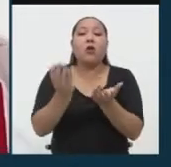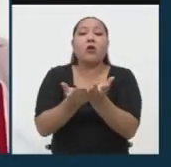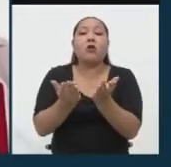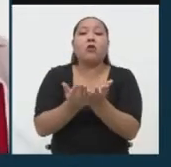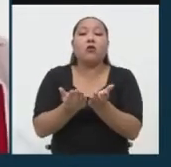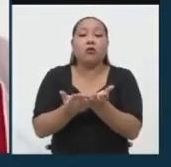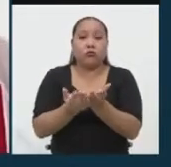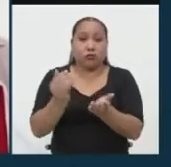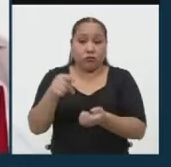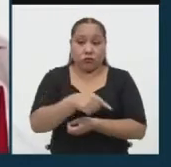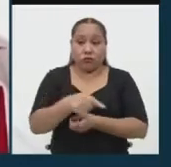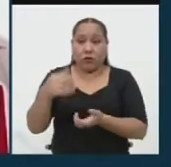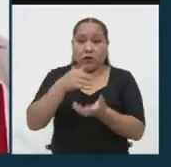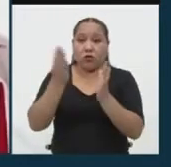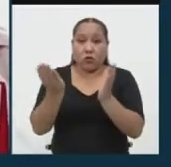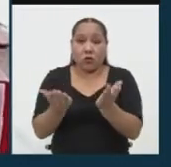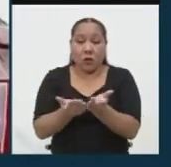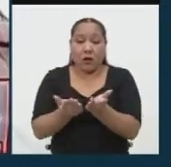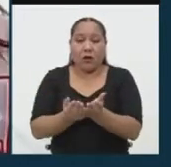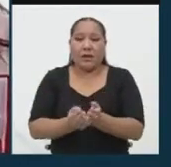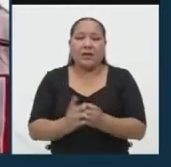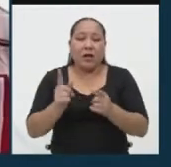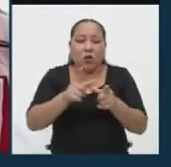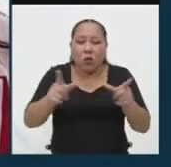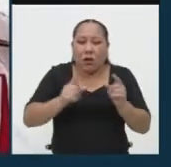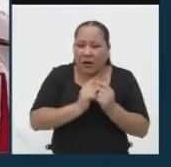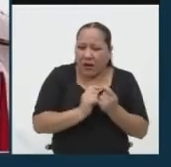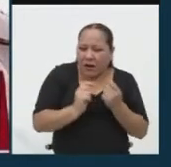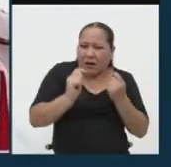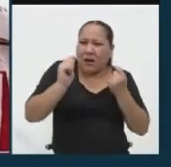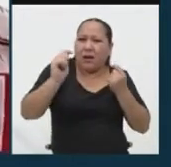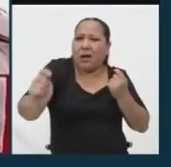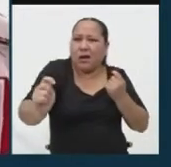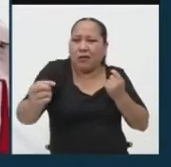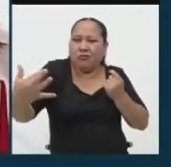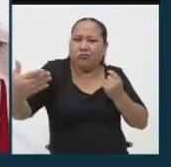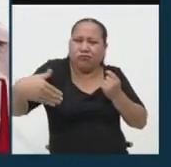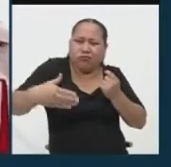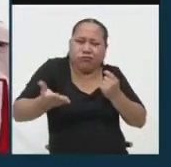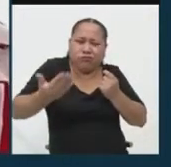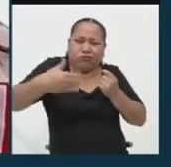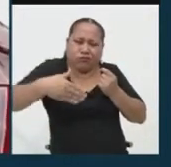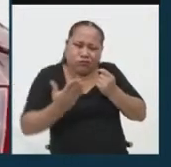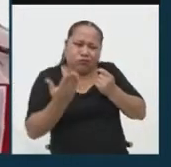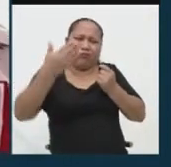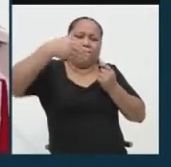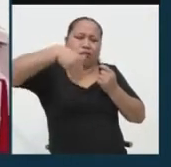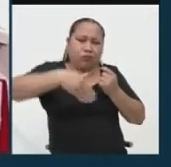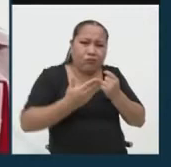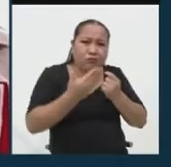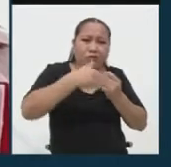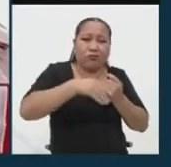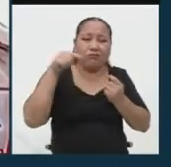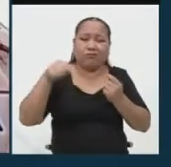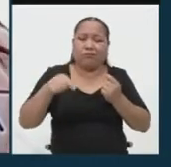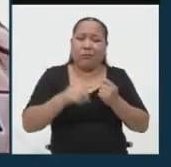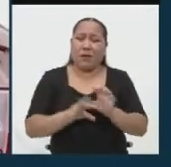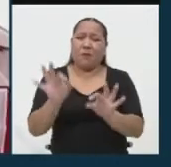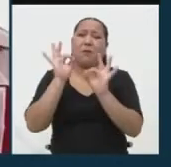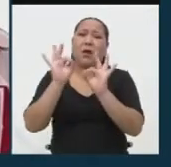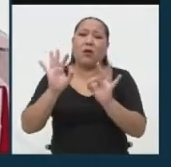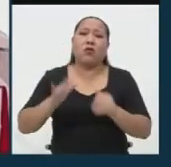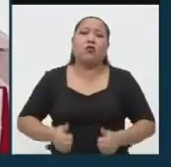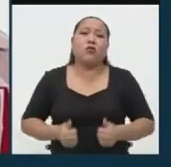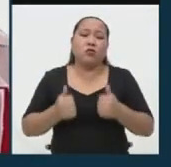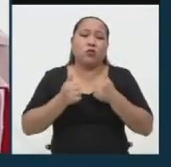en zonas alejadas, que tienen que cruzar lugares inaccesibles en los cuales atentan con su